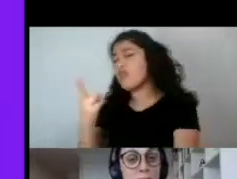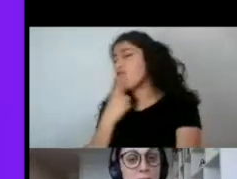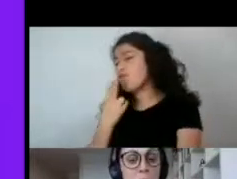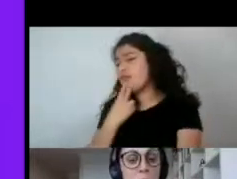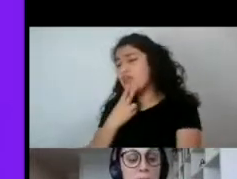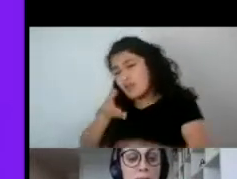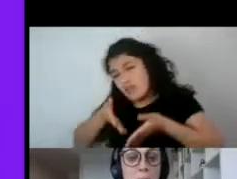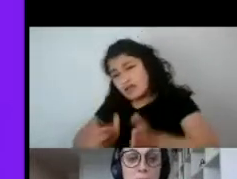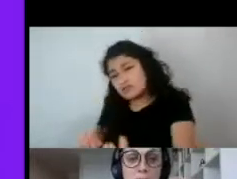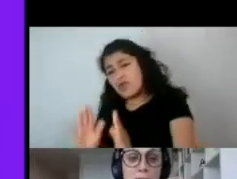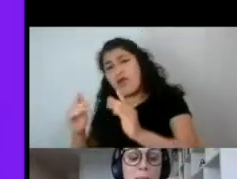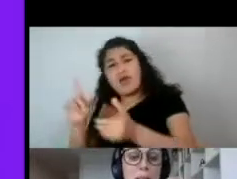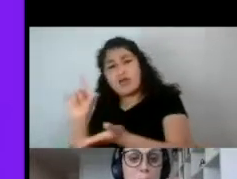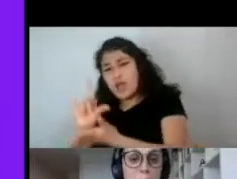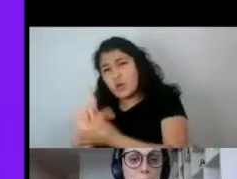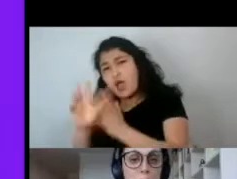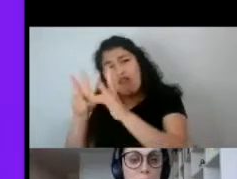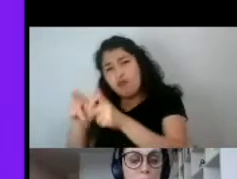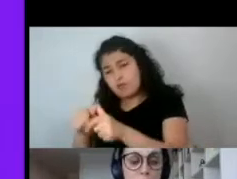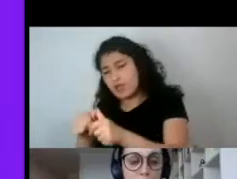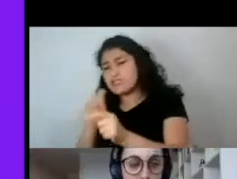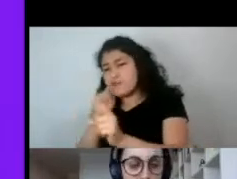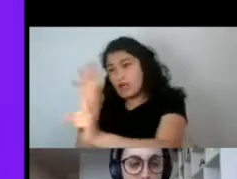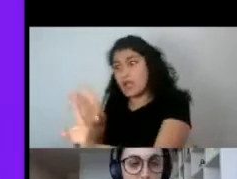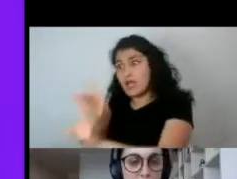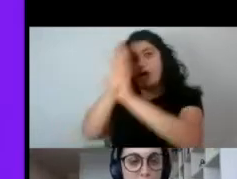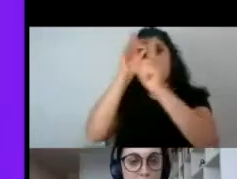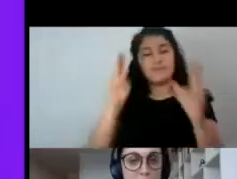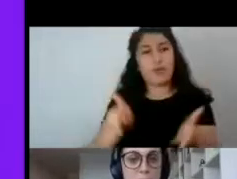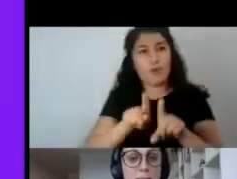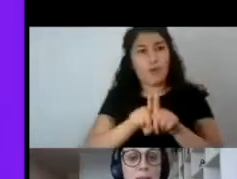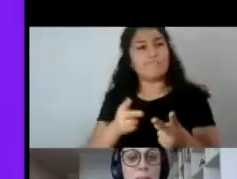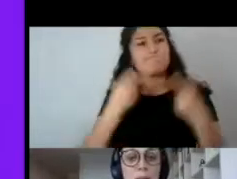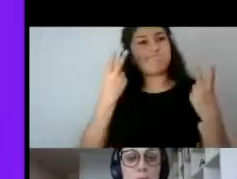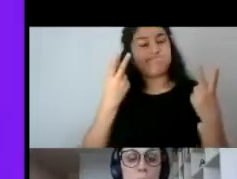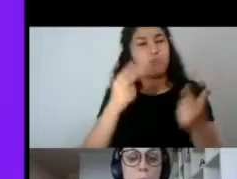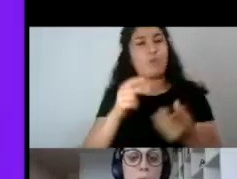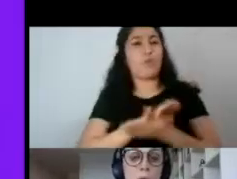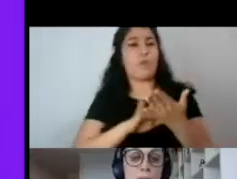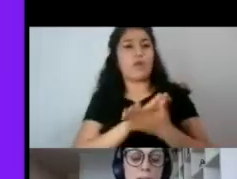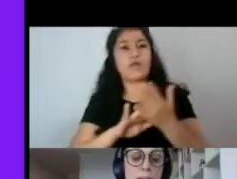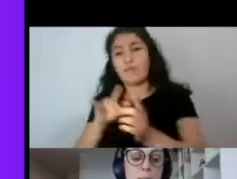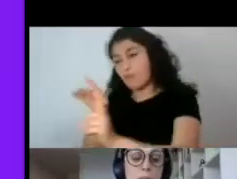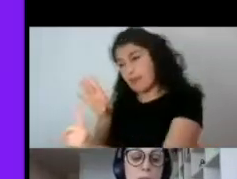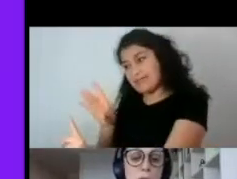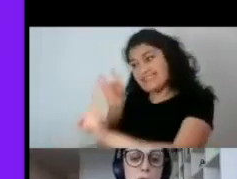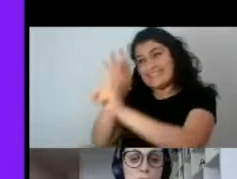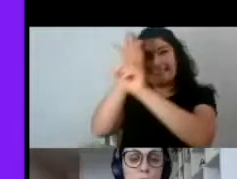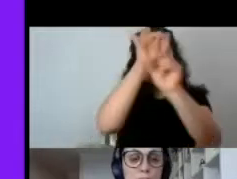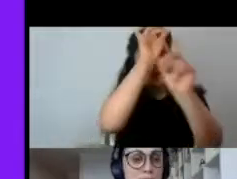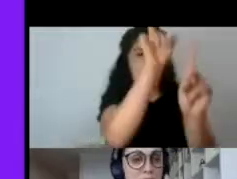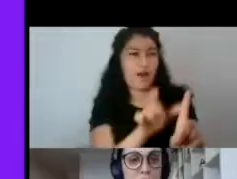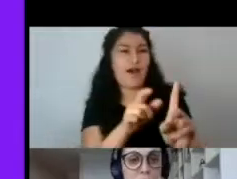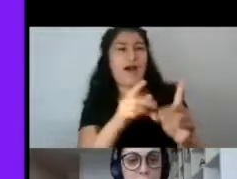nacer en una determinada familia. La oportunidad que las trasladen a un mundo de trajes preciosos